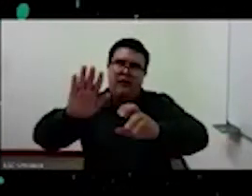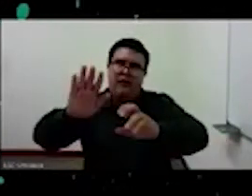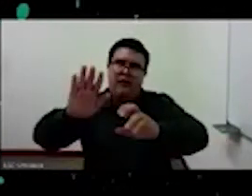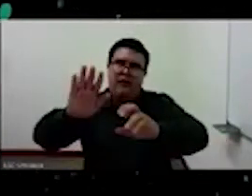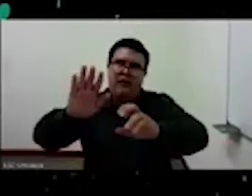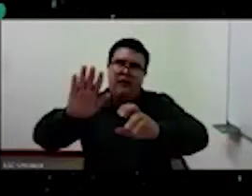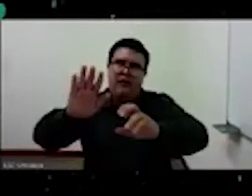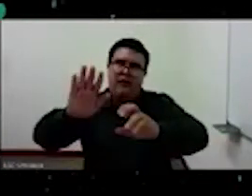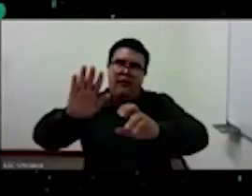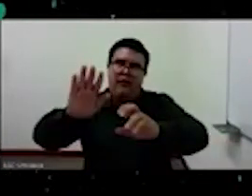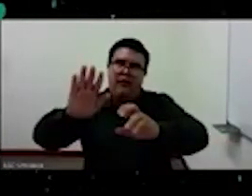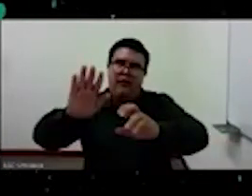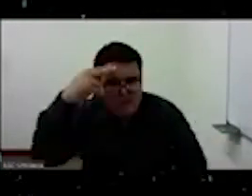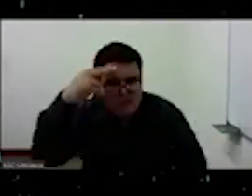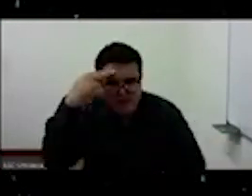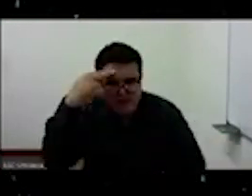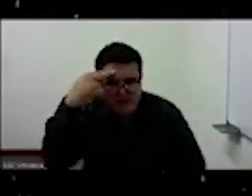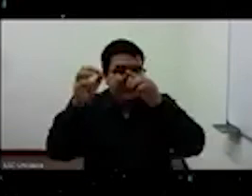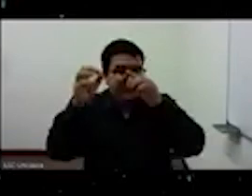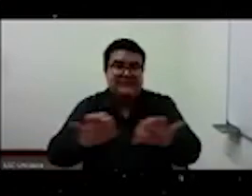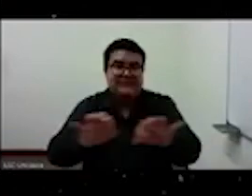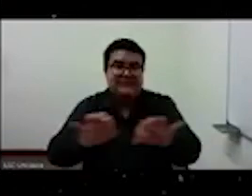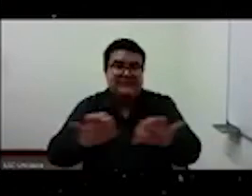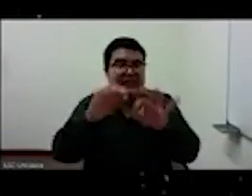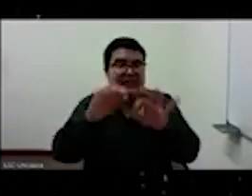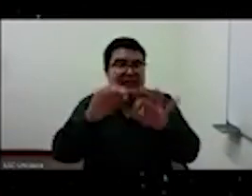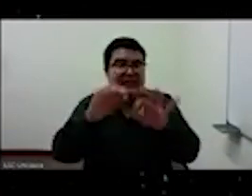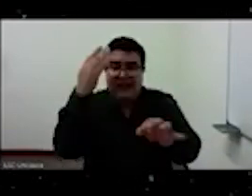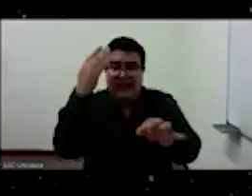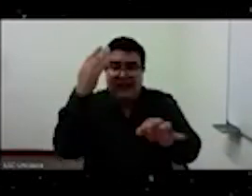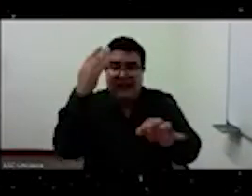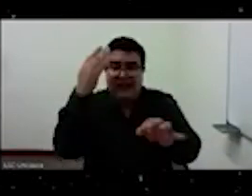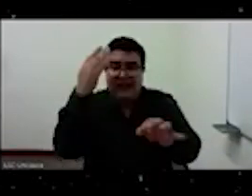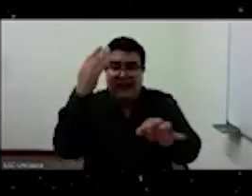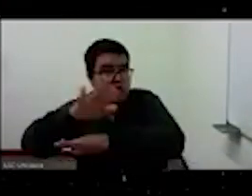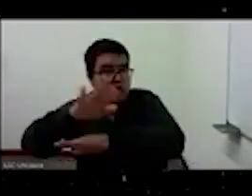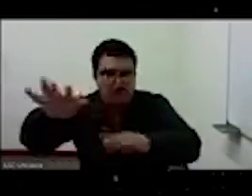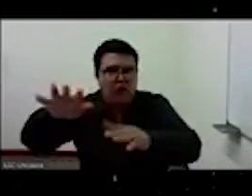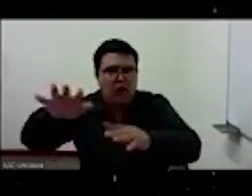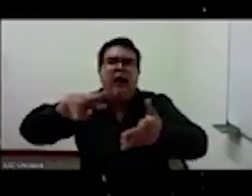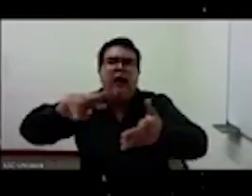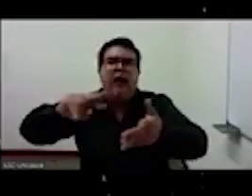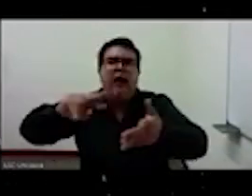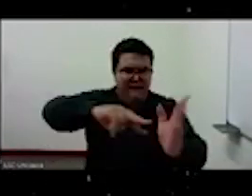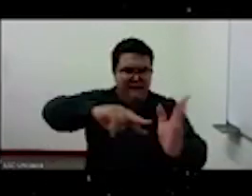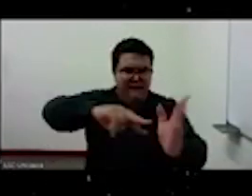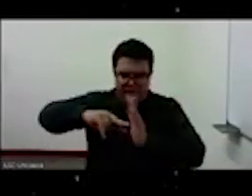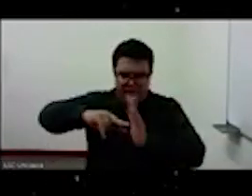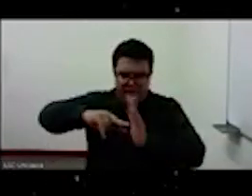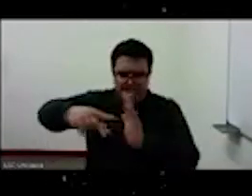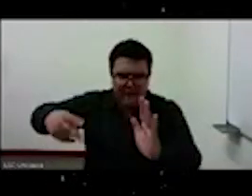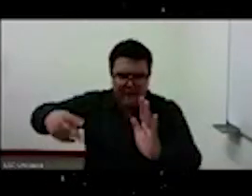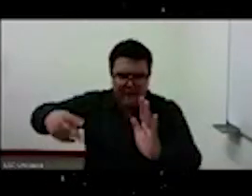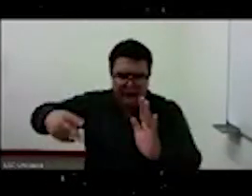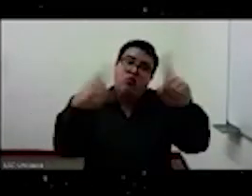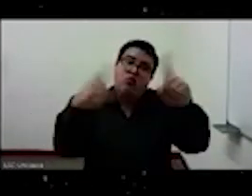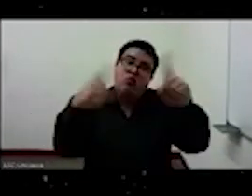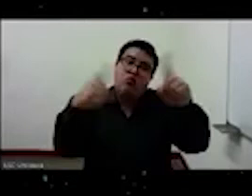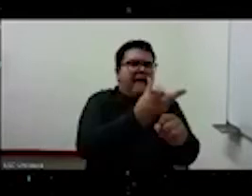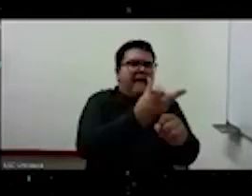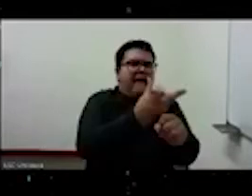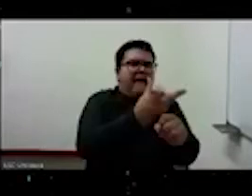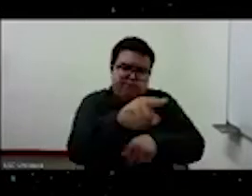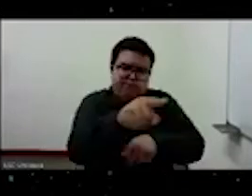ocupado por otras técnicas o por otras artes puede